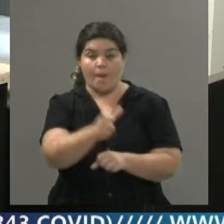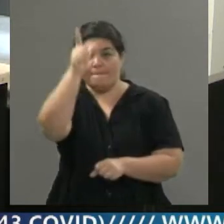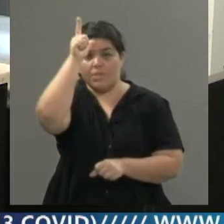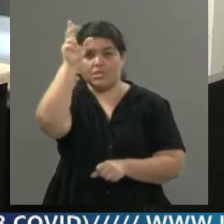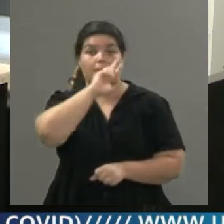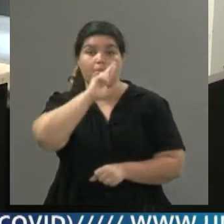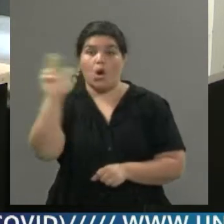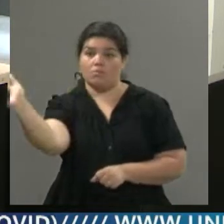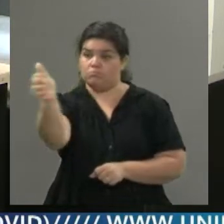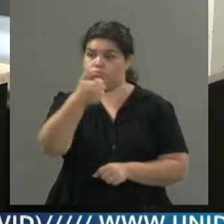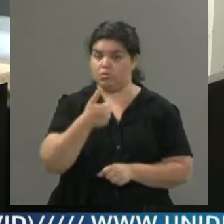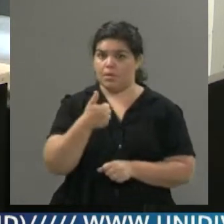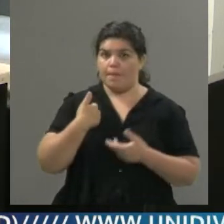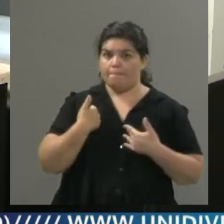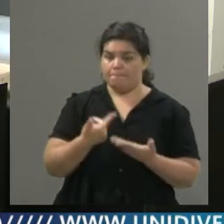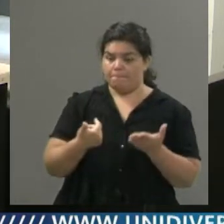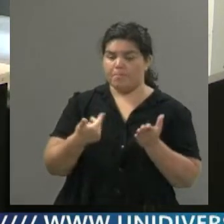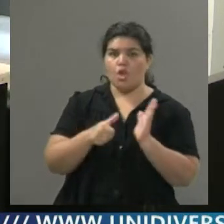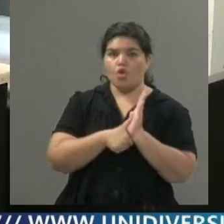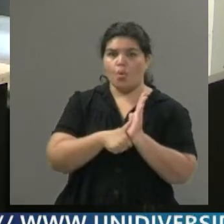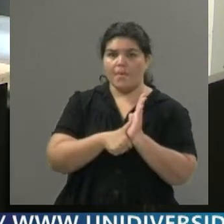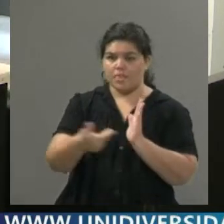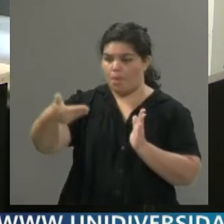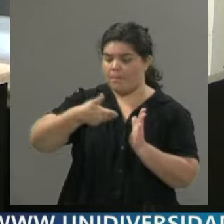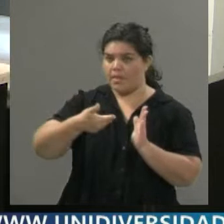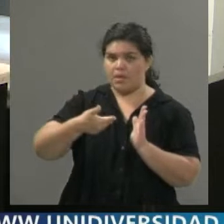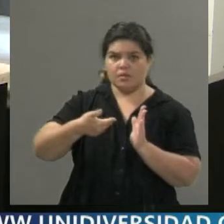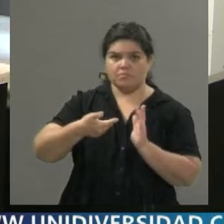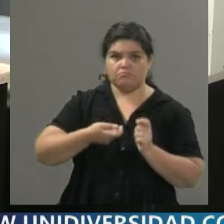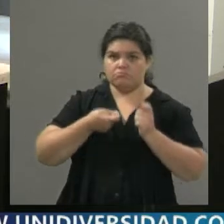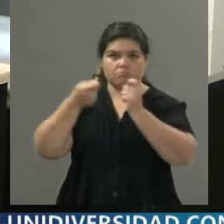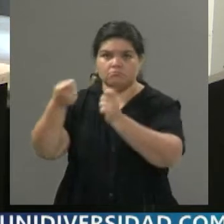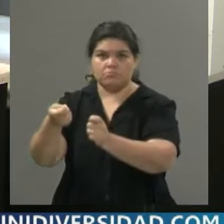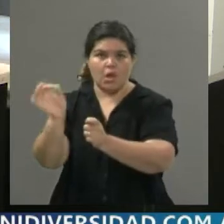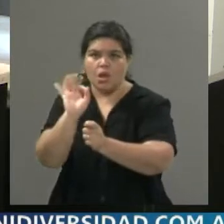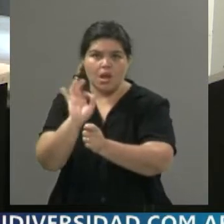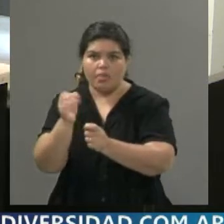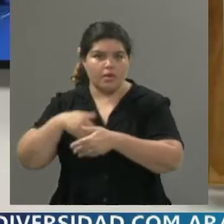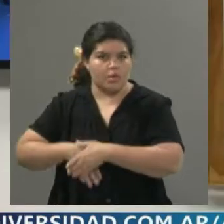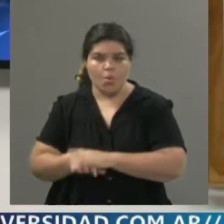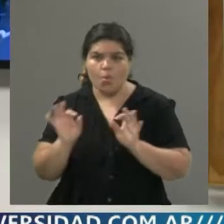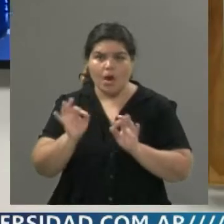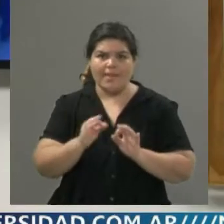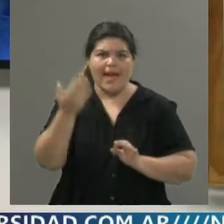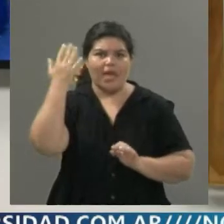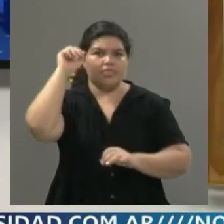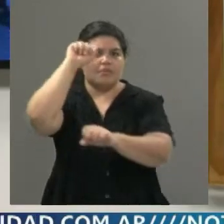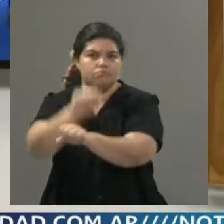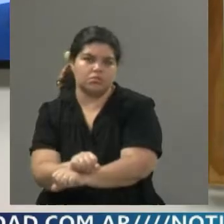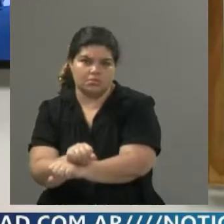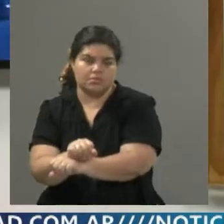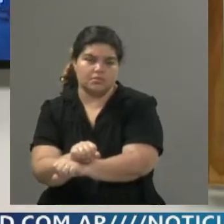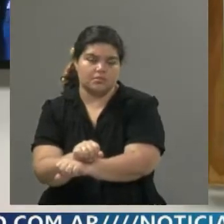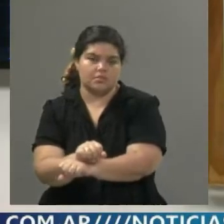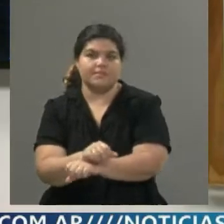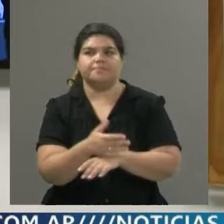mujer en ese caso, me pidió el documento, no lo tenía y terminé en el calabozo, hace varios años. Bueno, más allá que hay que